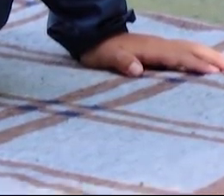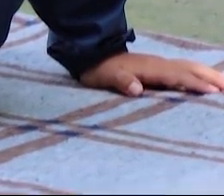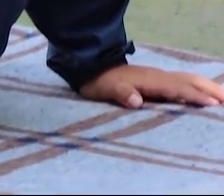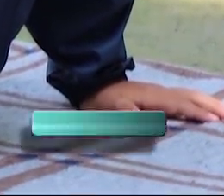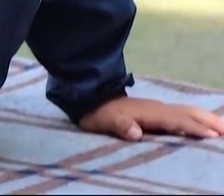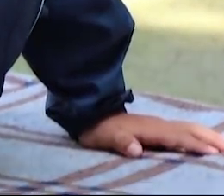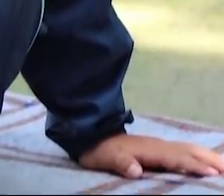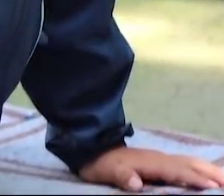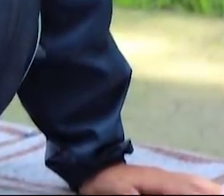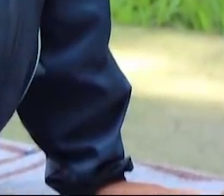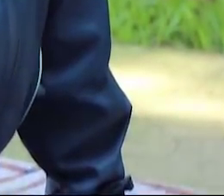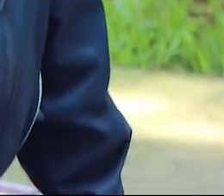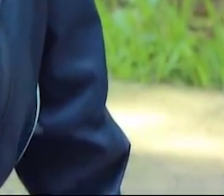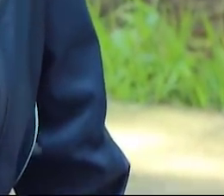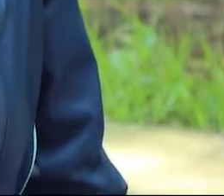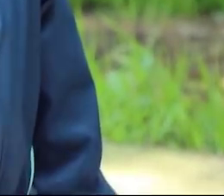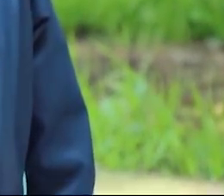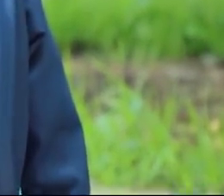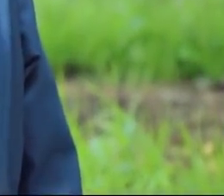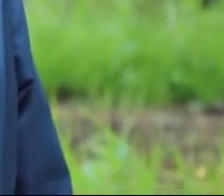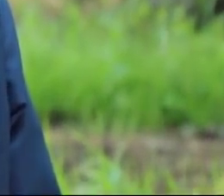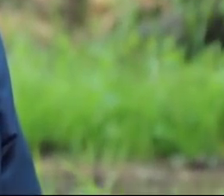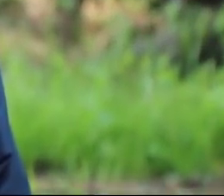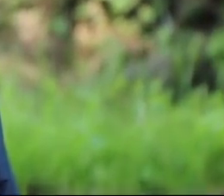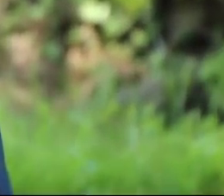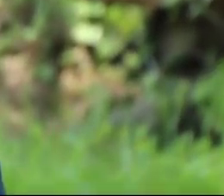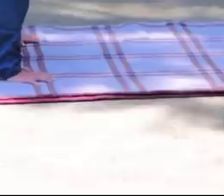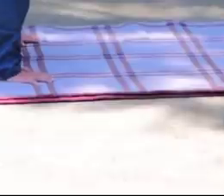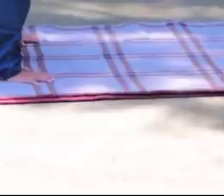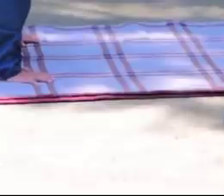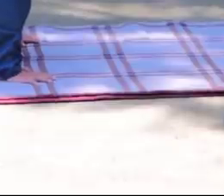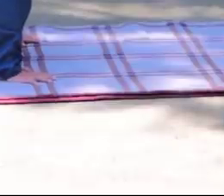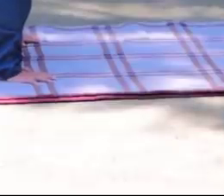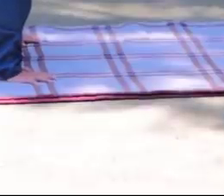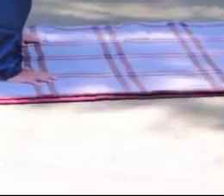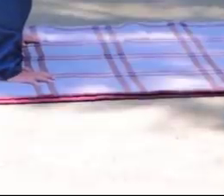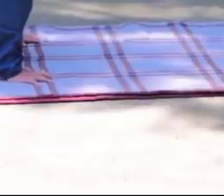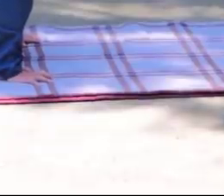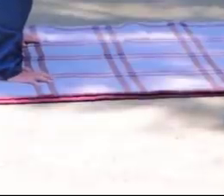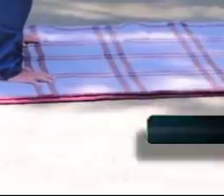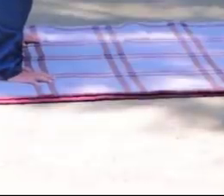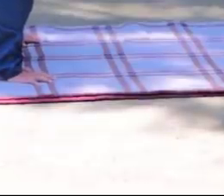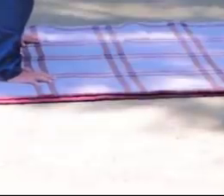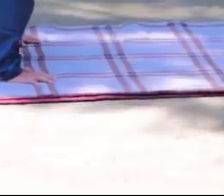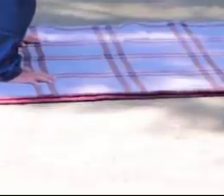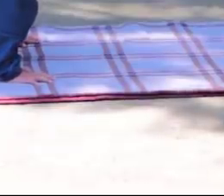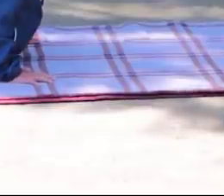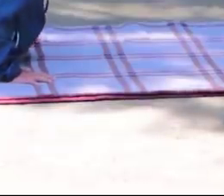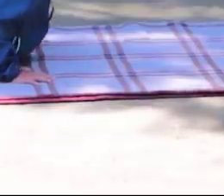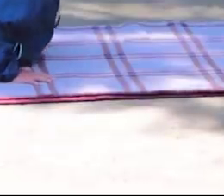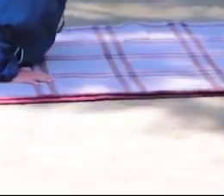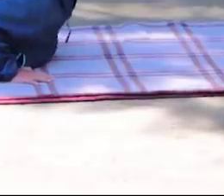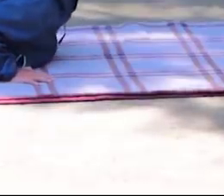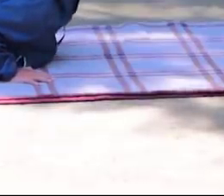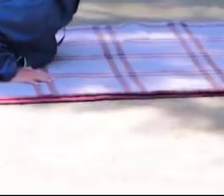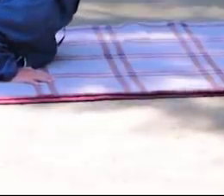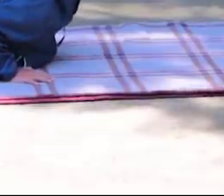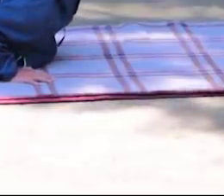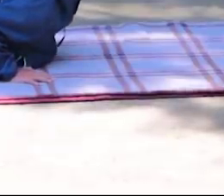Tus brazos extendidos. Relajado. Sigue respirando. Bajamos. Descansamos.